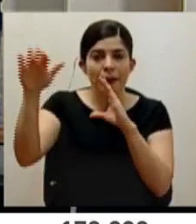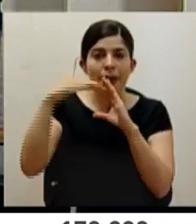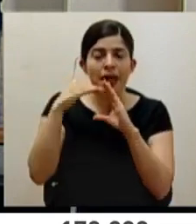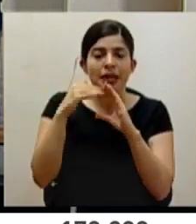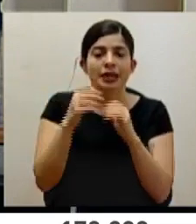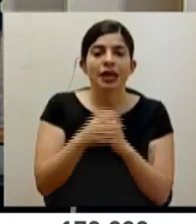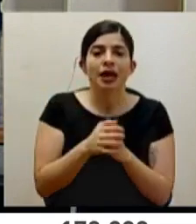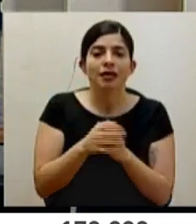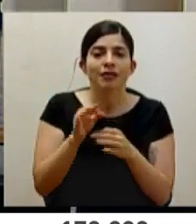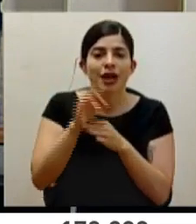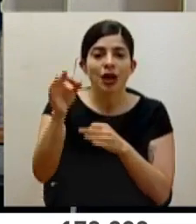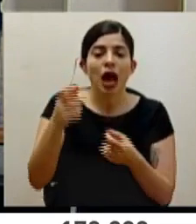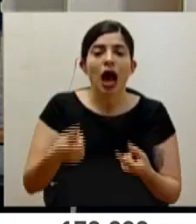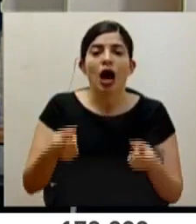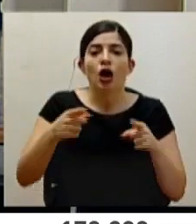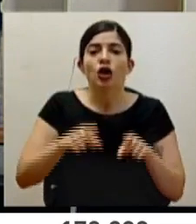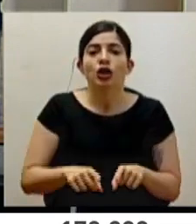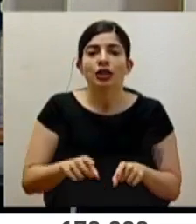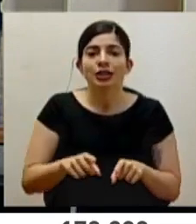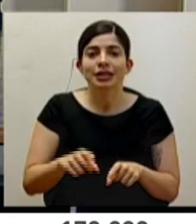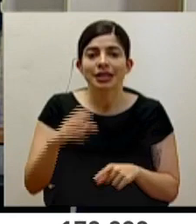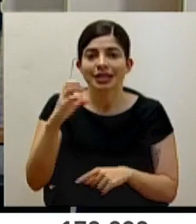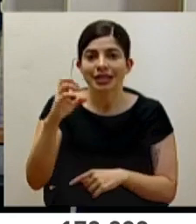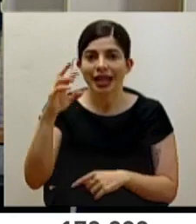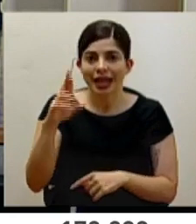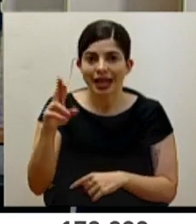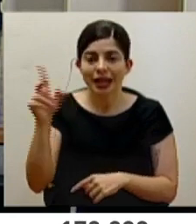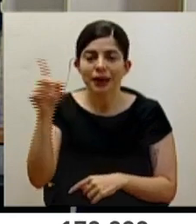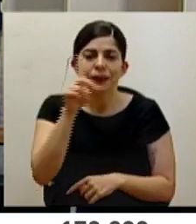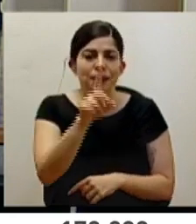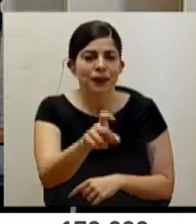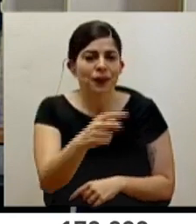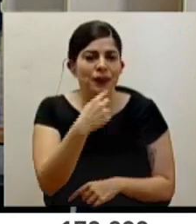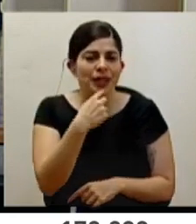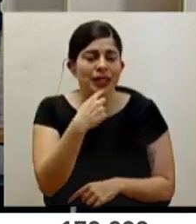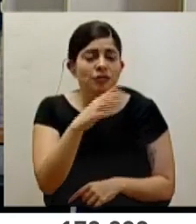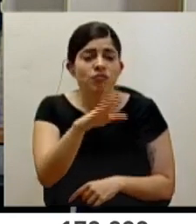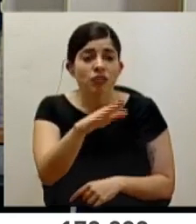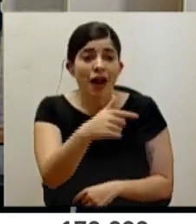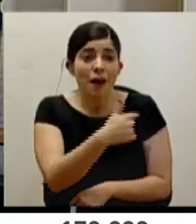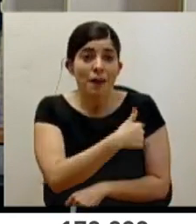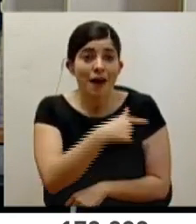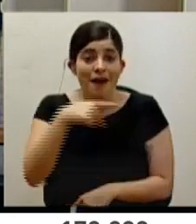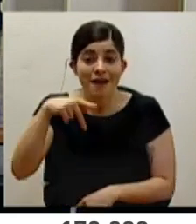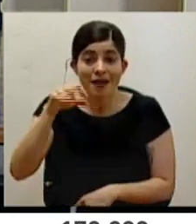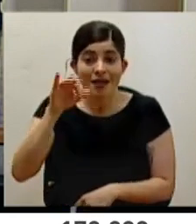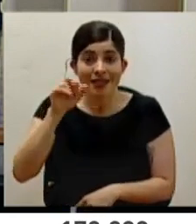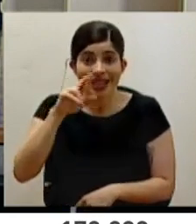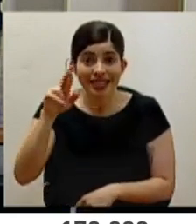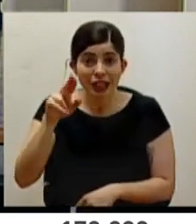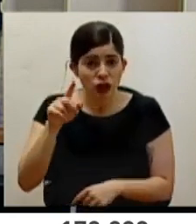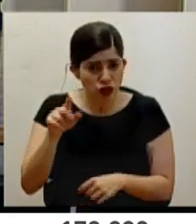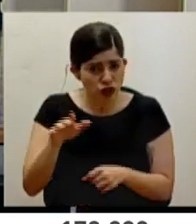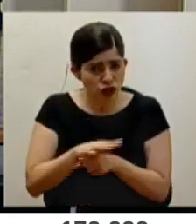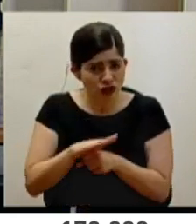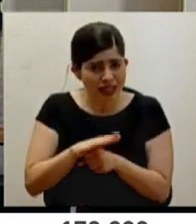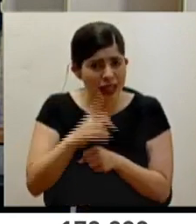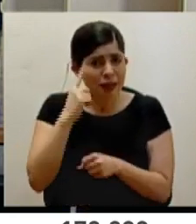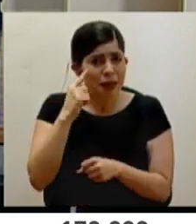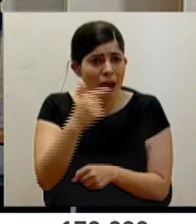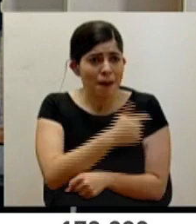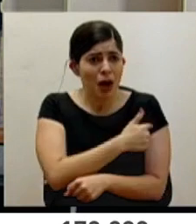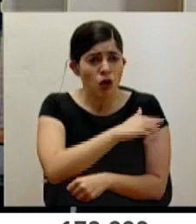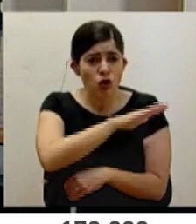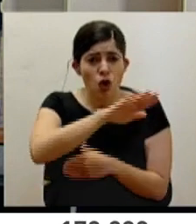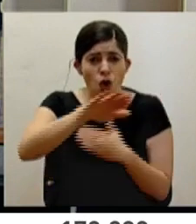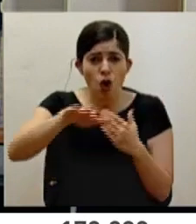medio regional Acontecer CR. Nos consulta, ¿las vacunas de Pfizer serán suficientes para vacunar todo el segundo